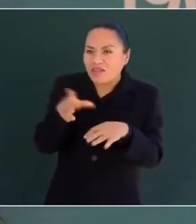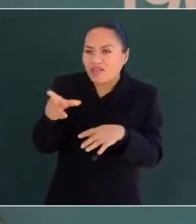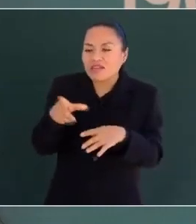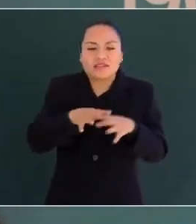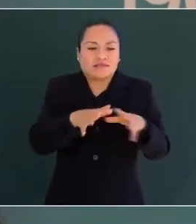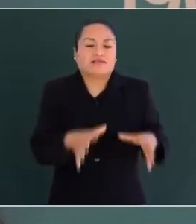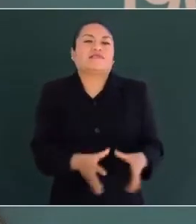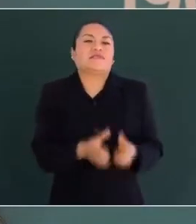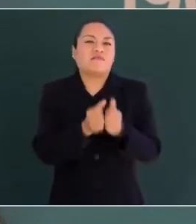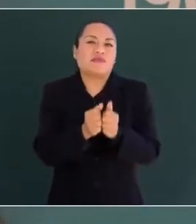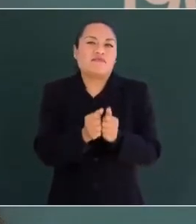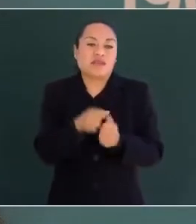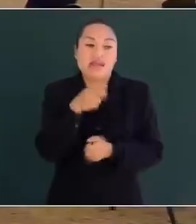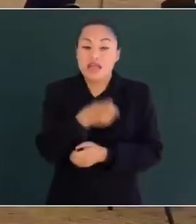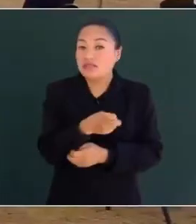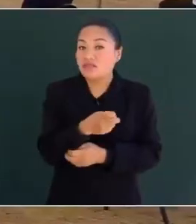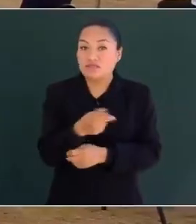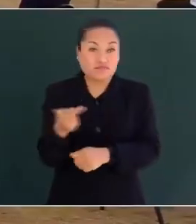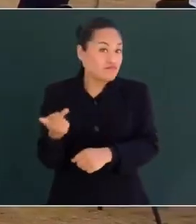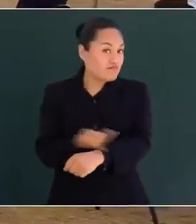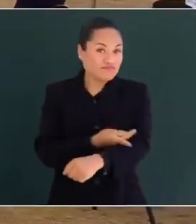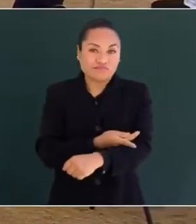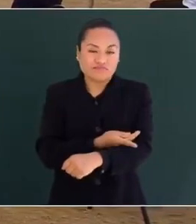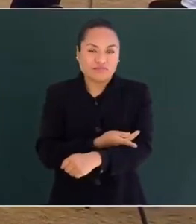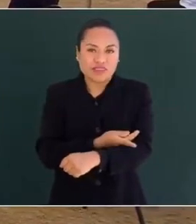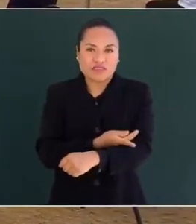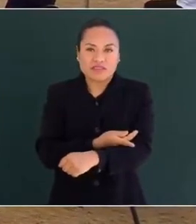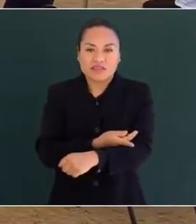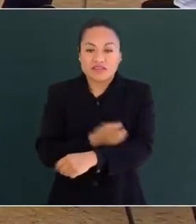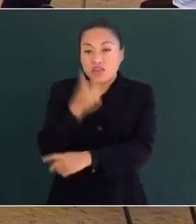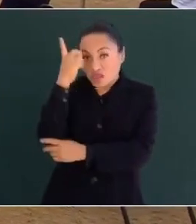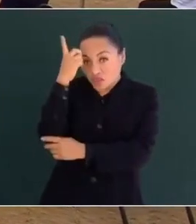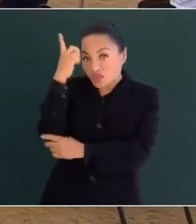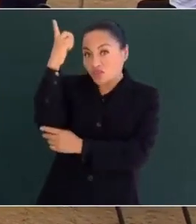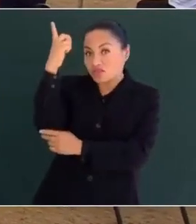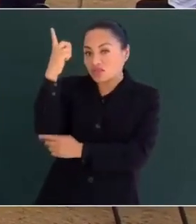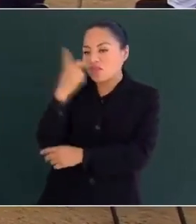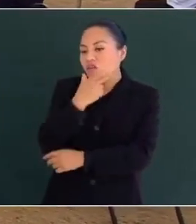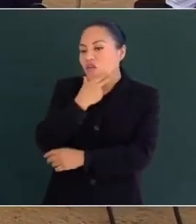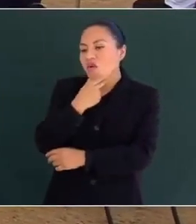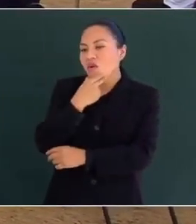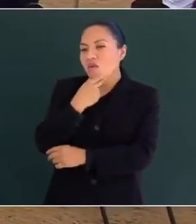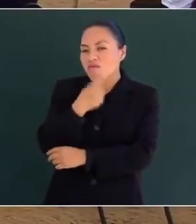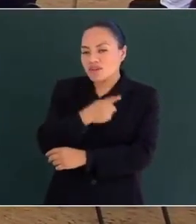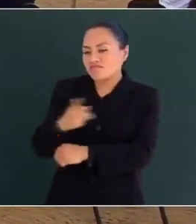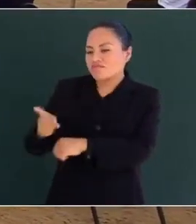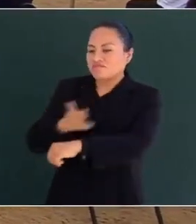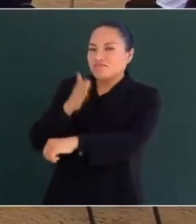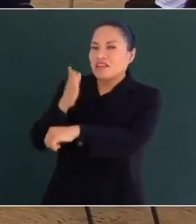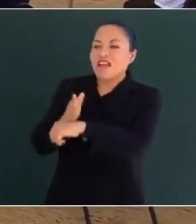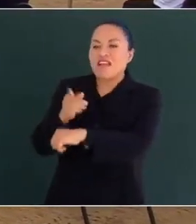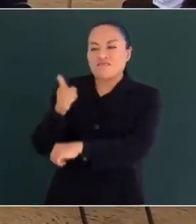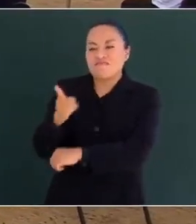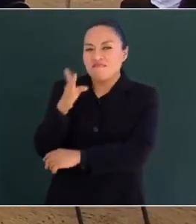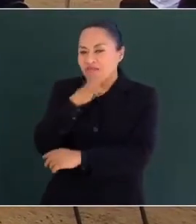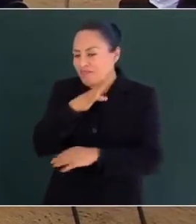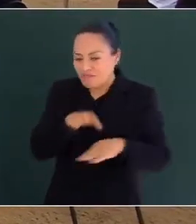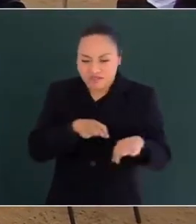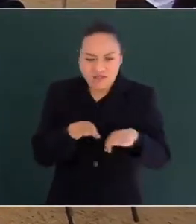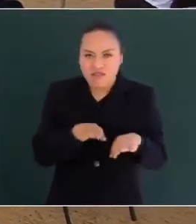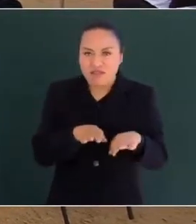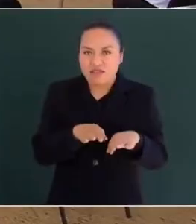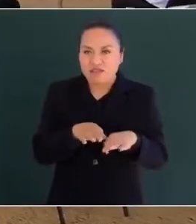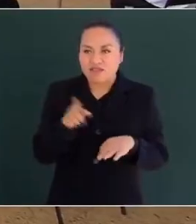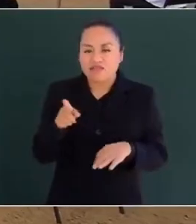y que si nada de esto sucediere, Dios y los hombres castigarían su indolencia. Soy de sentir